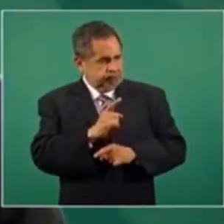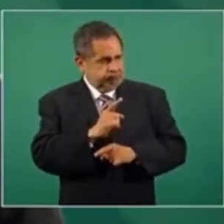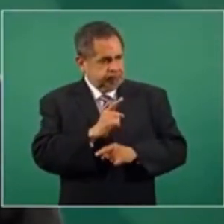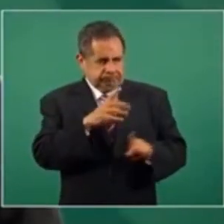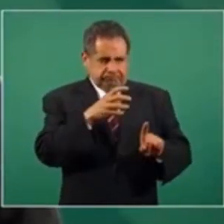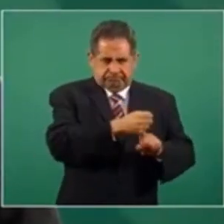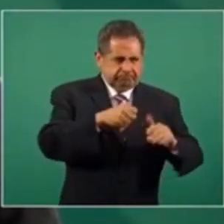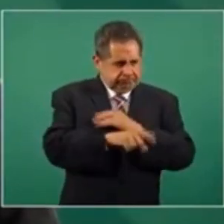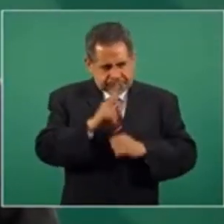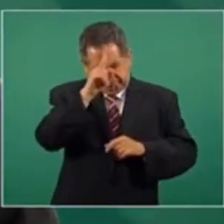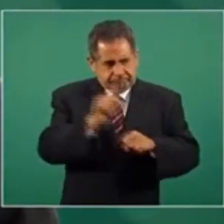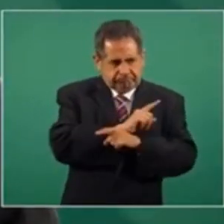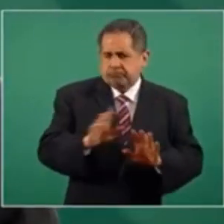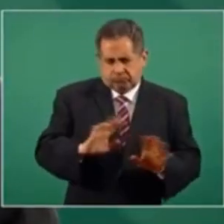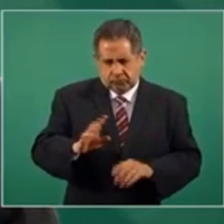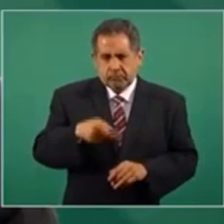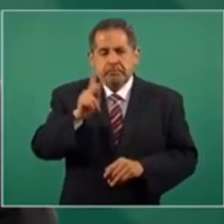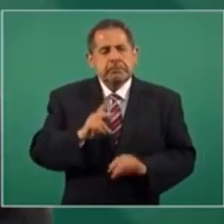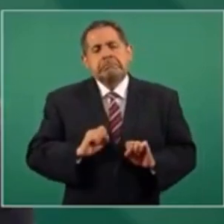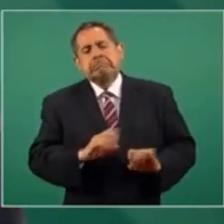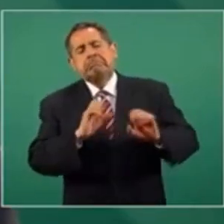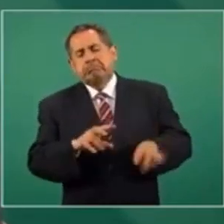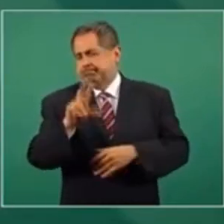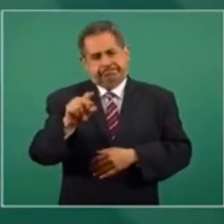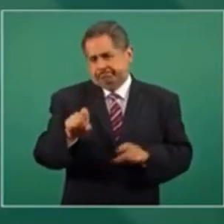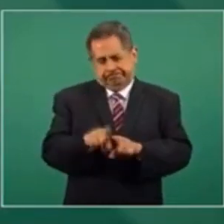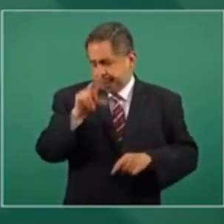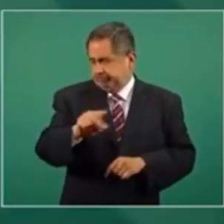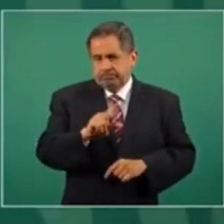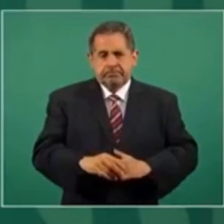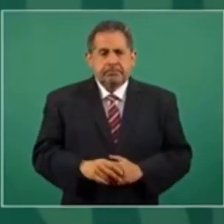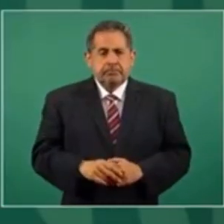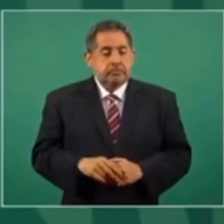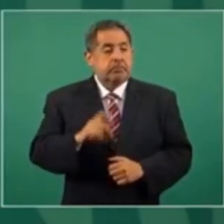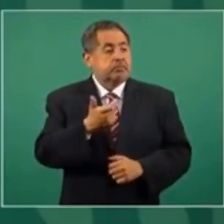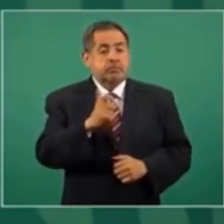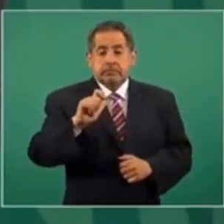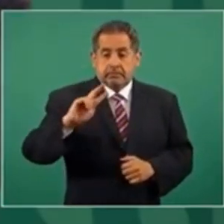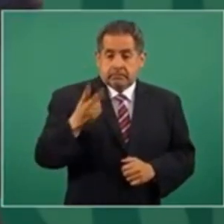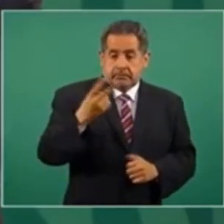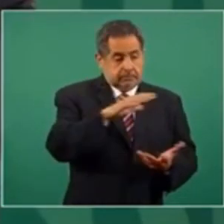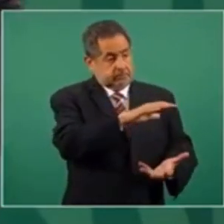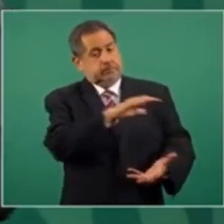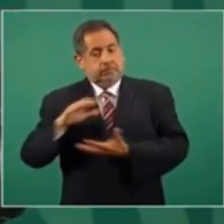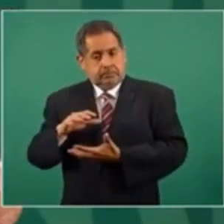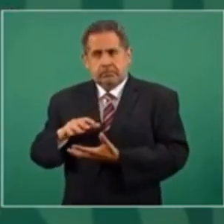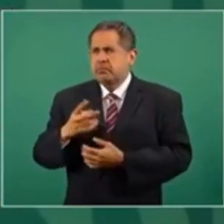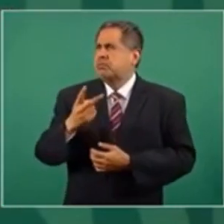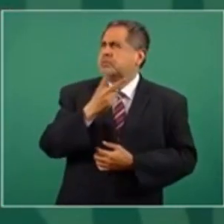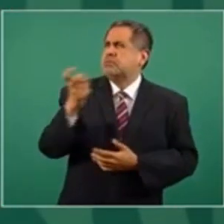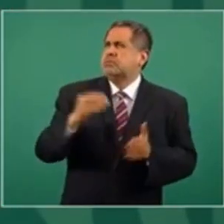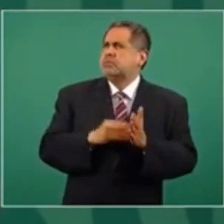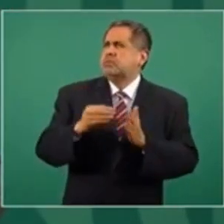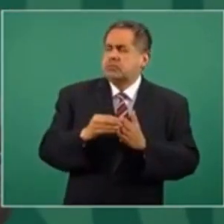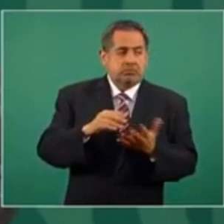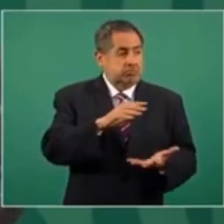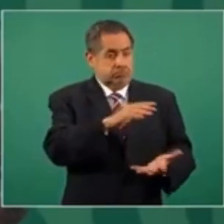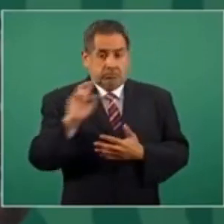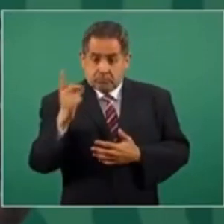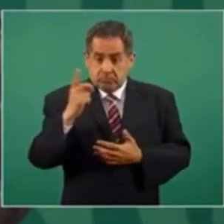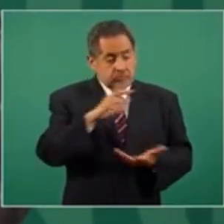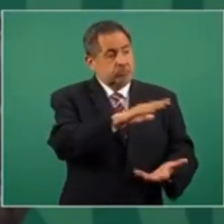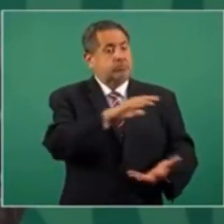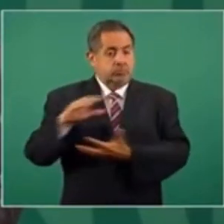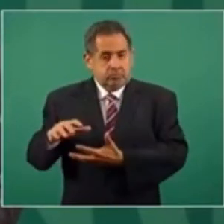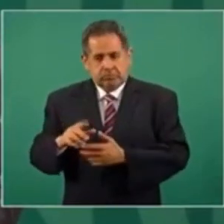pero tampoco impunidad. Entonces, si devuelven, en este caso son 200 millones de dólares,